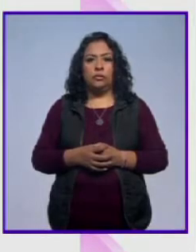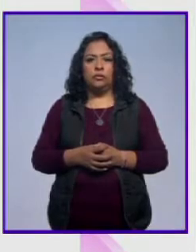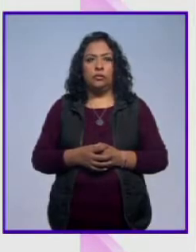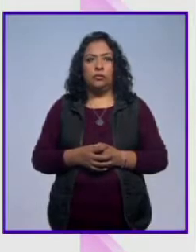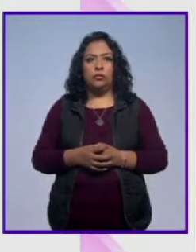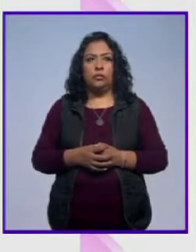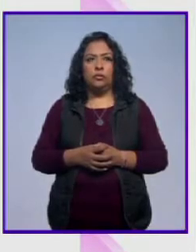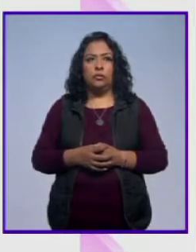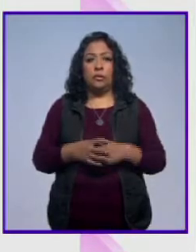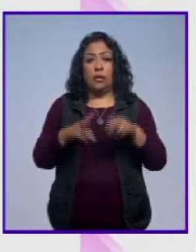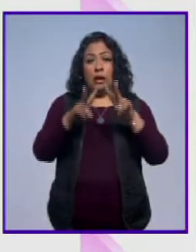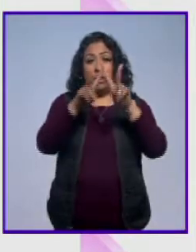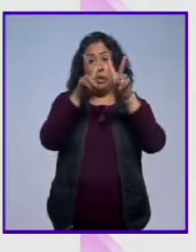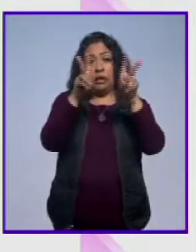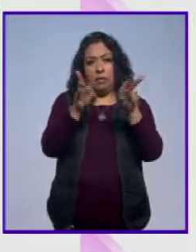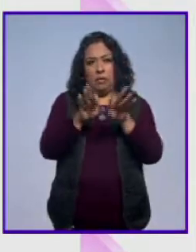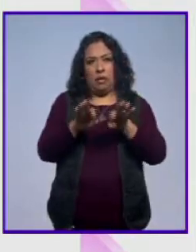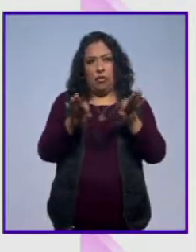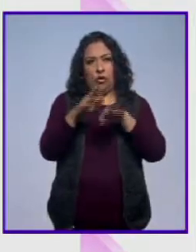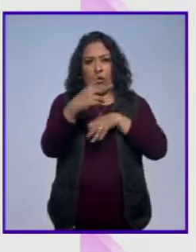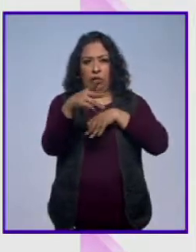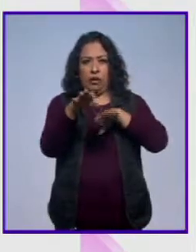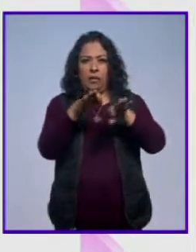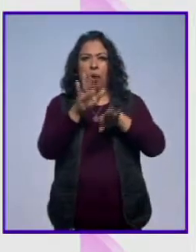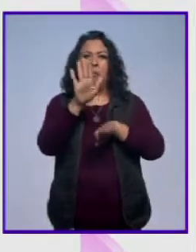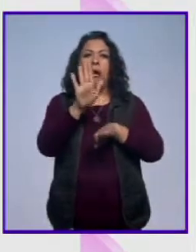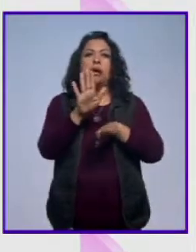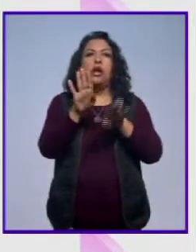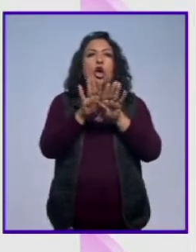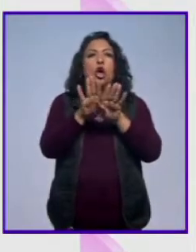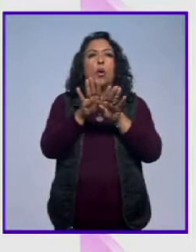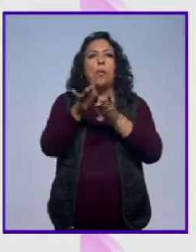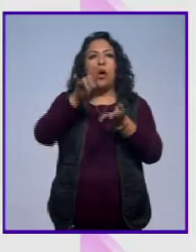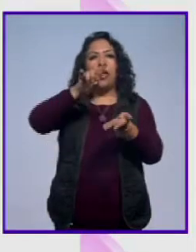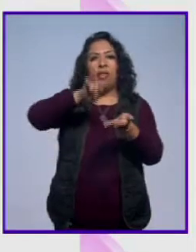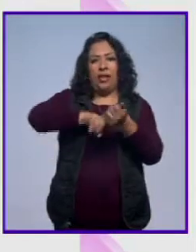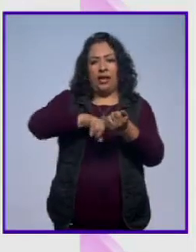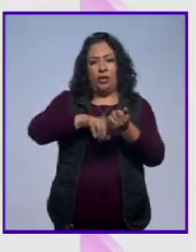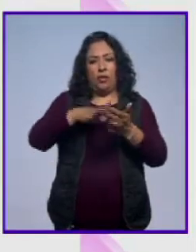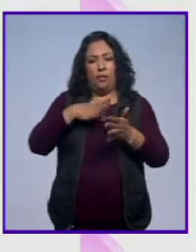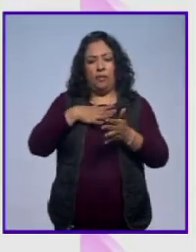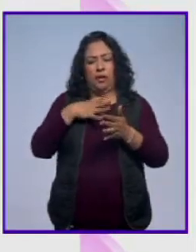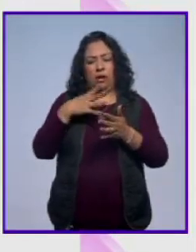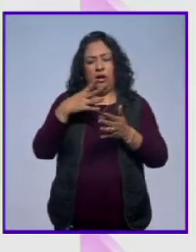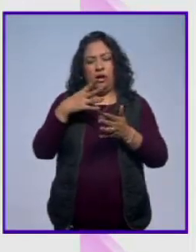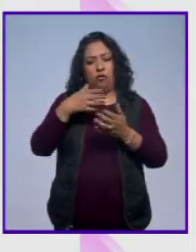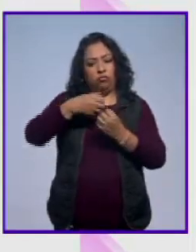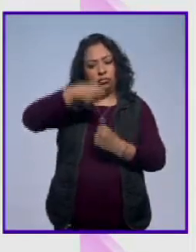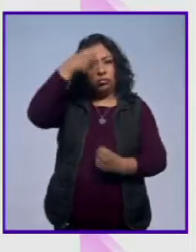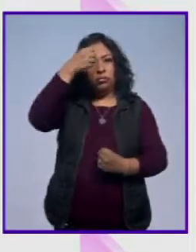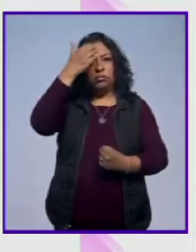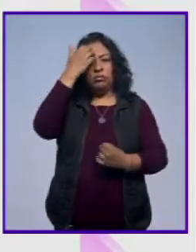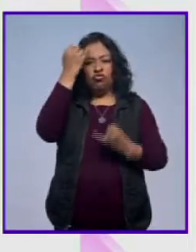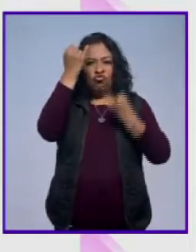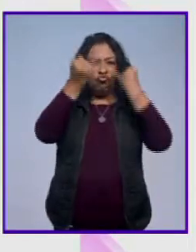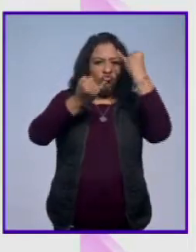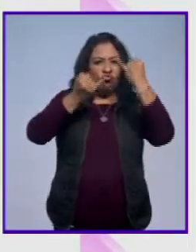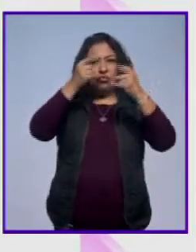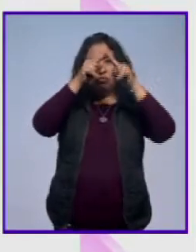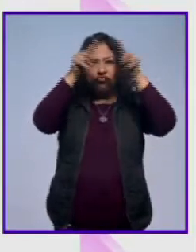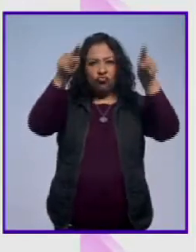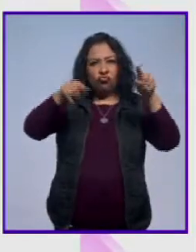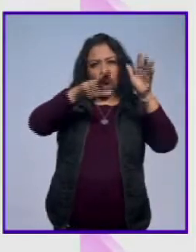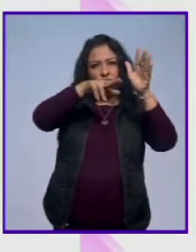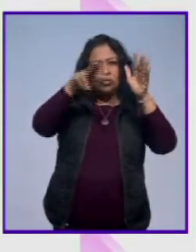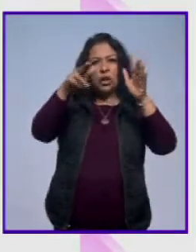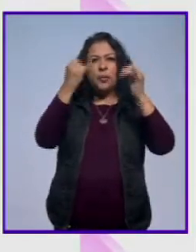El tema medular de este trabajo es una especie de visión interna de mi proceso creativo. Lo que pasa en estos cuadros es la